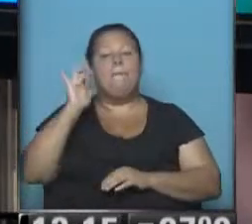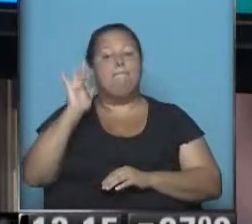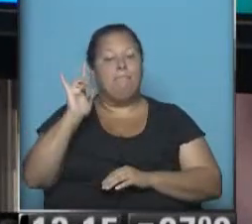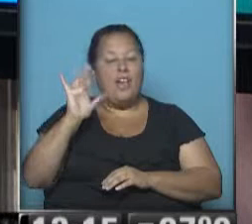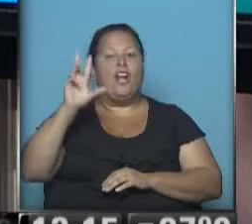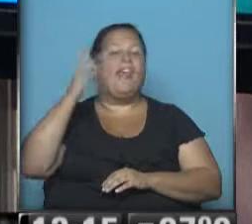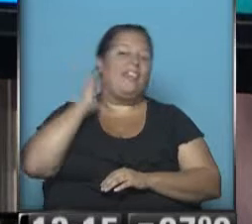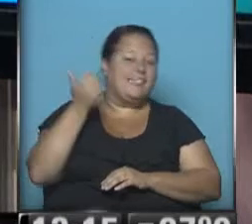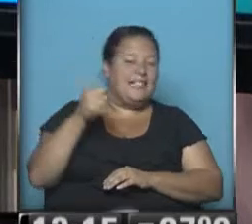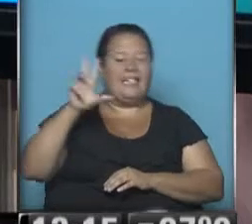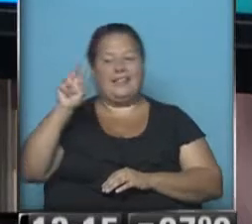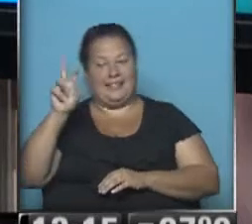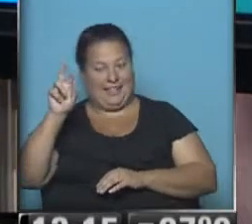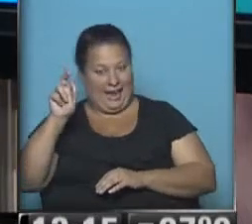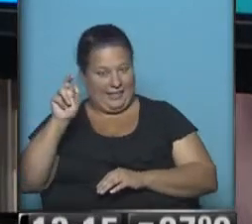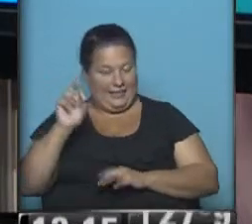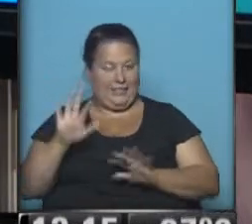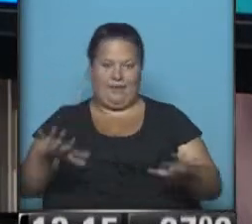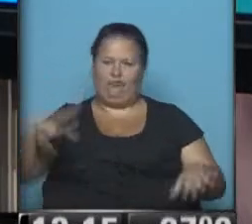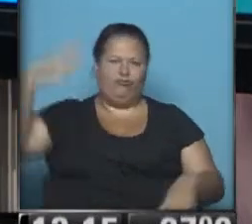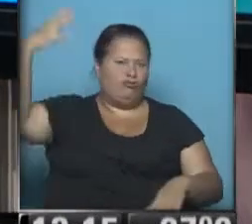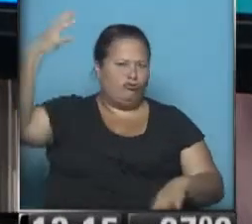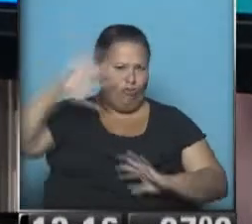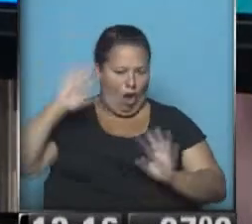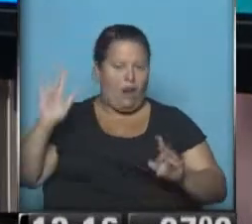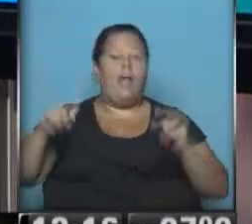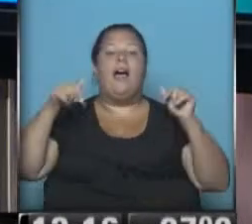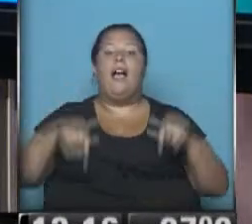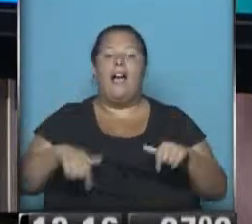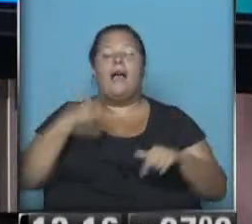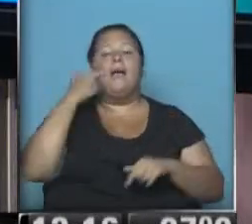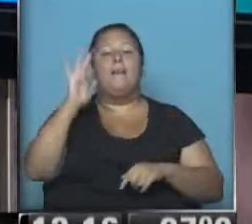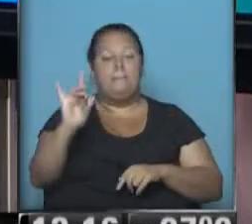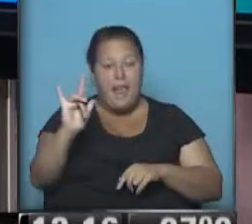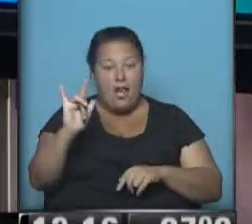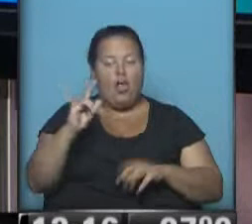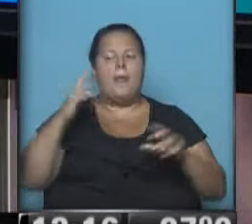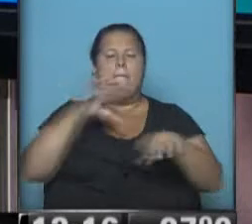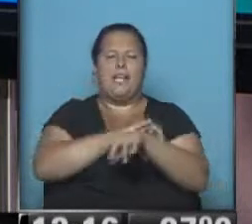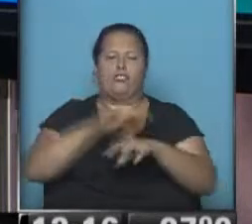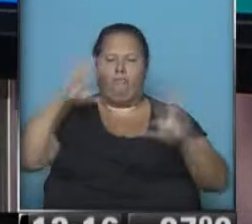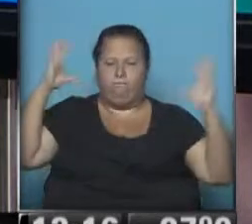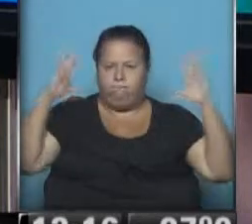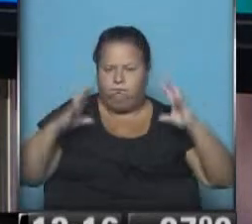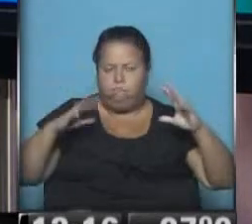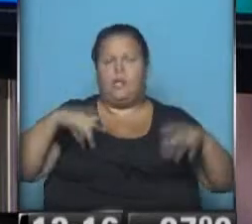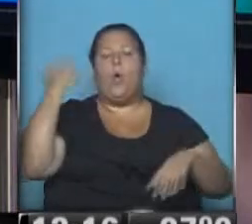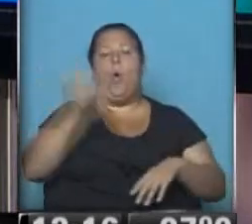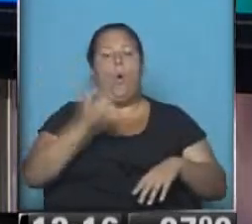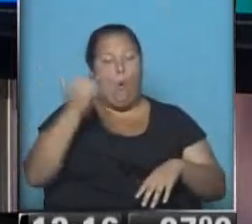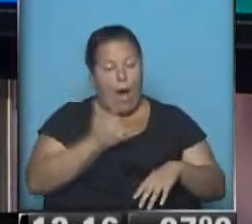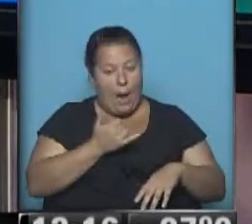Miércoles, 16, 30. 30, pleno sol. Y ahora sí, el miércoles, con alta presión atmosférica. Jueves,